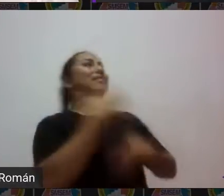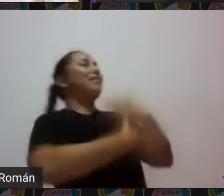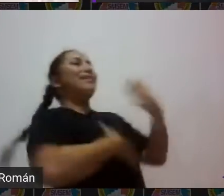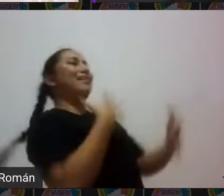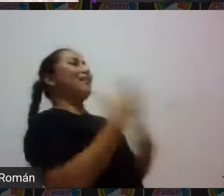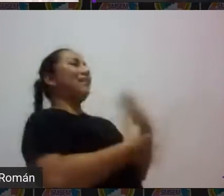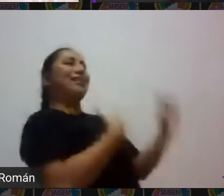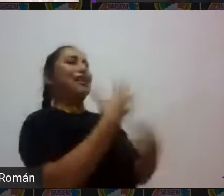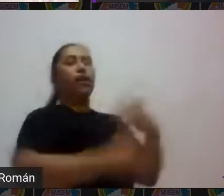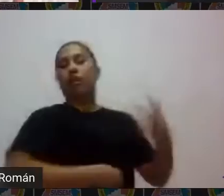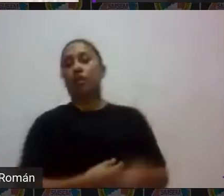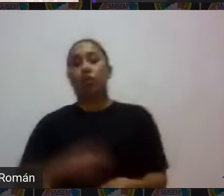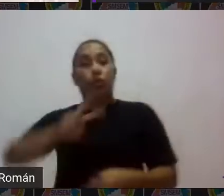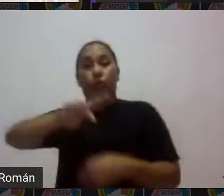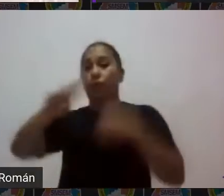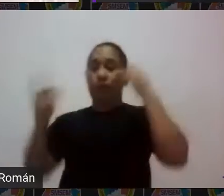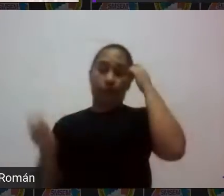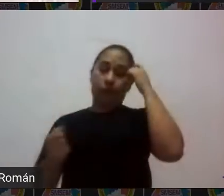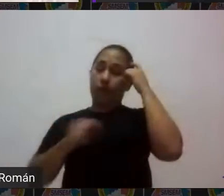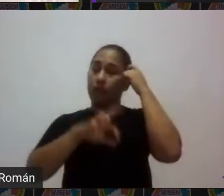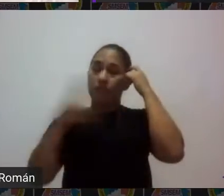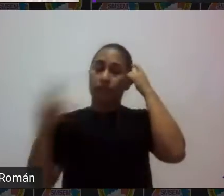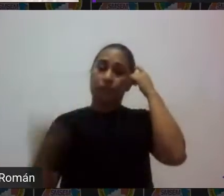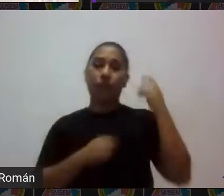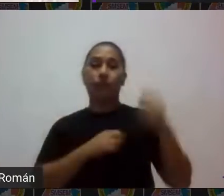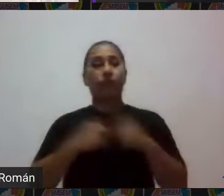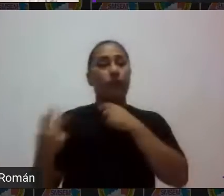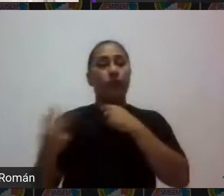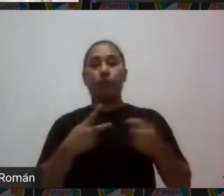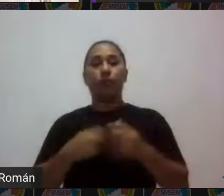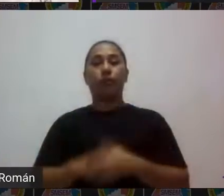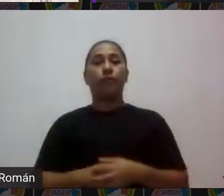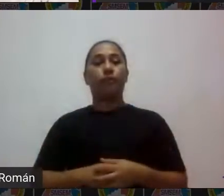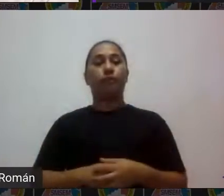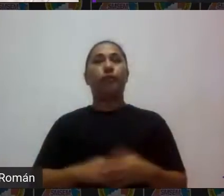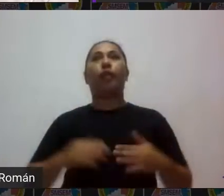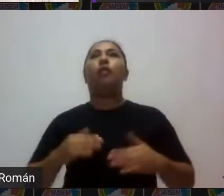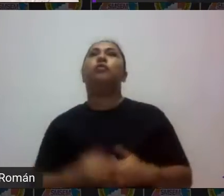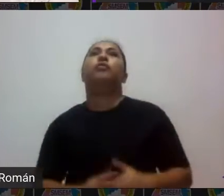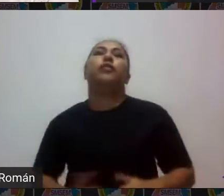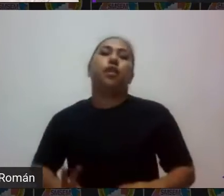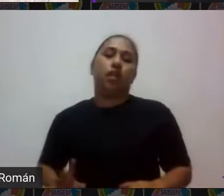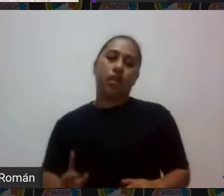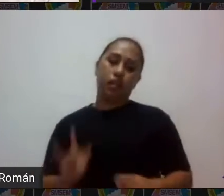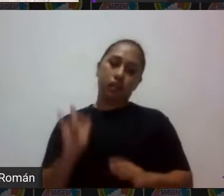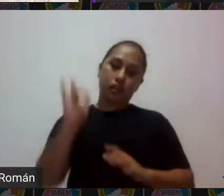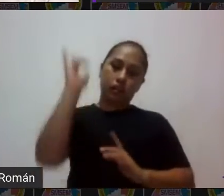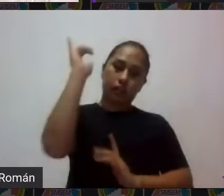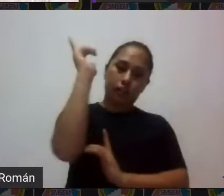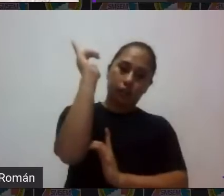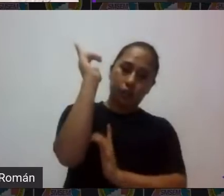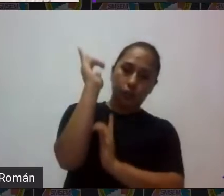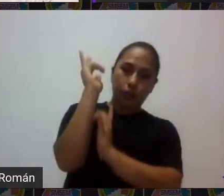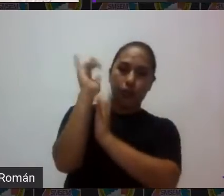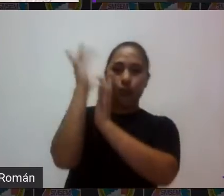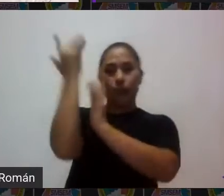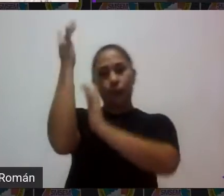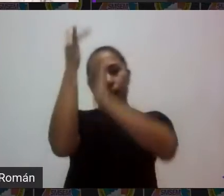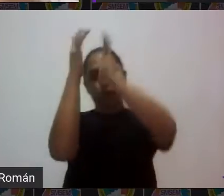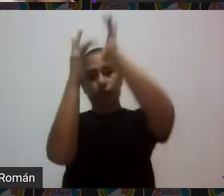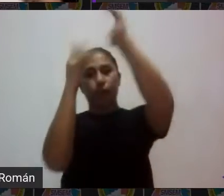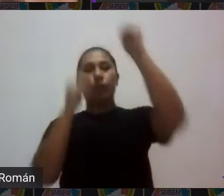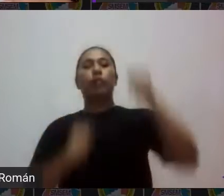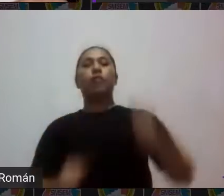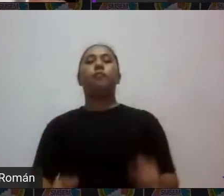es un meme bien verídico porque porque si la prueba consiste en subir al árbol ese es el examen pues obviamente